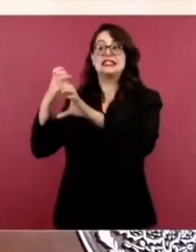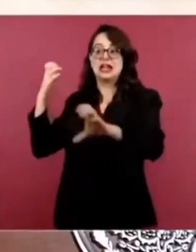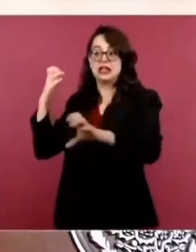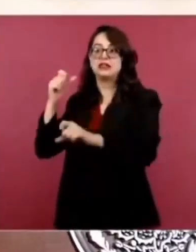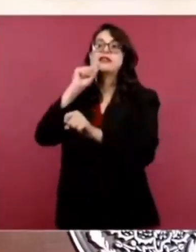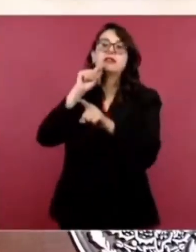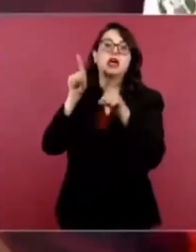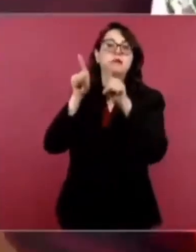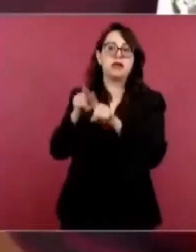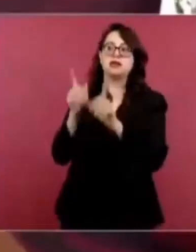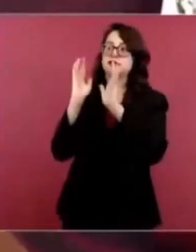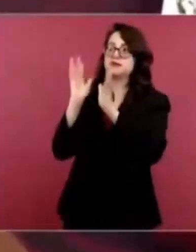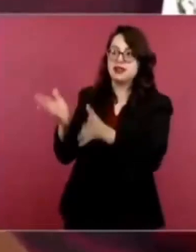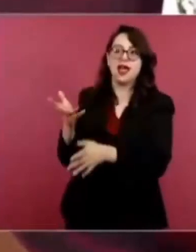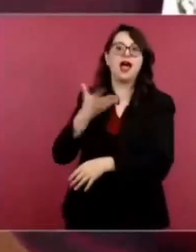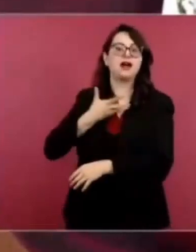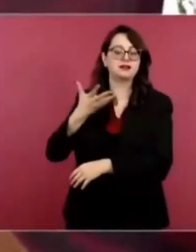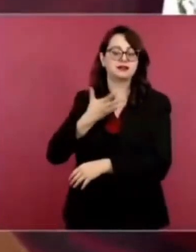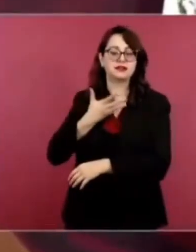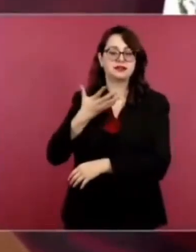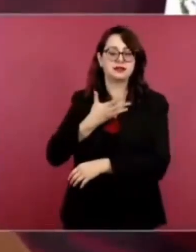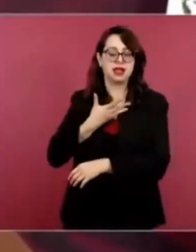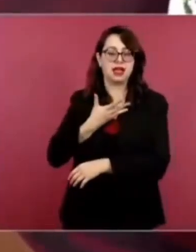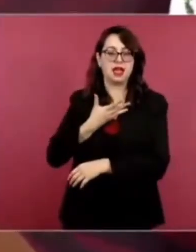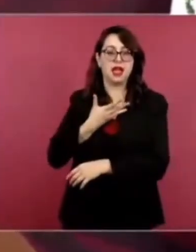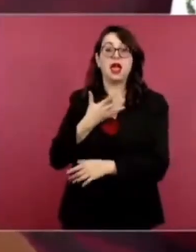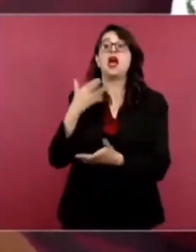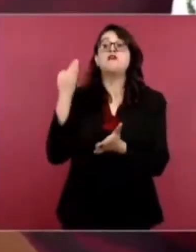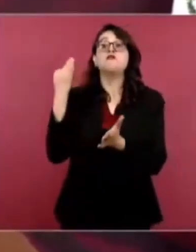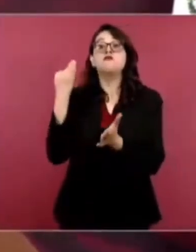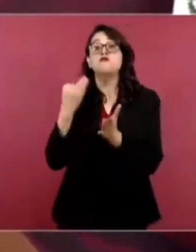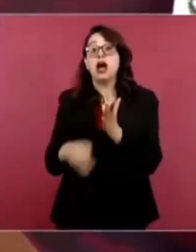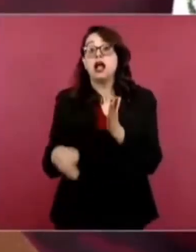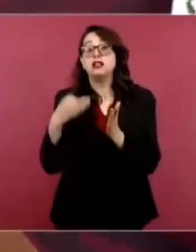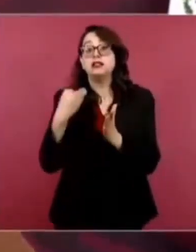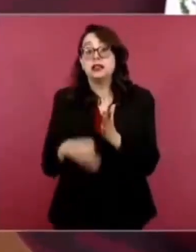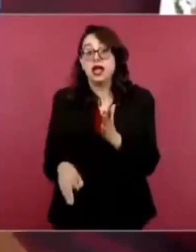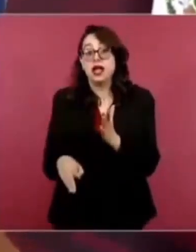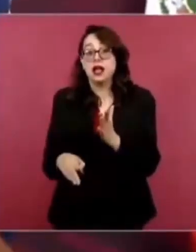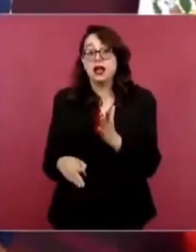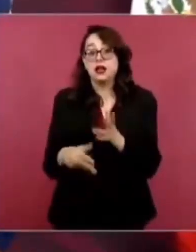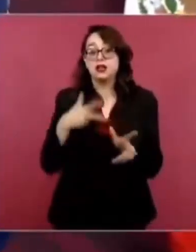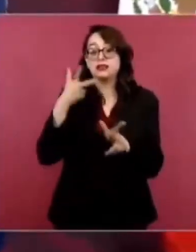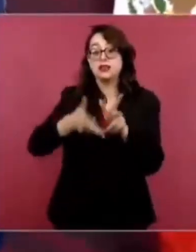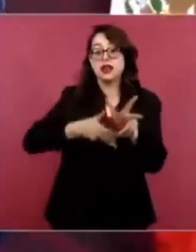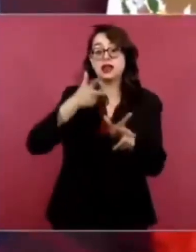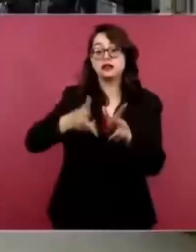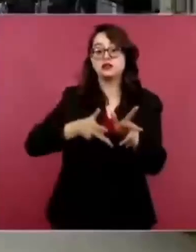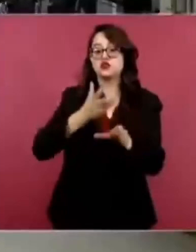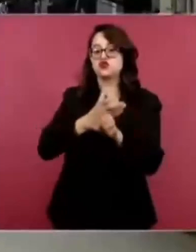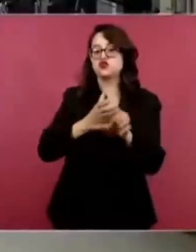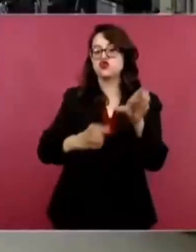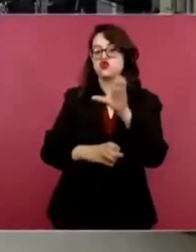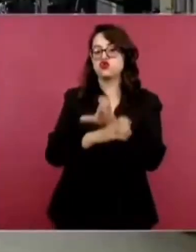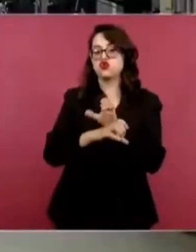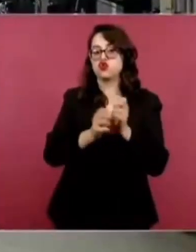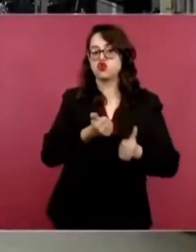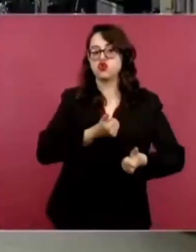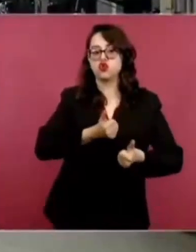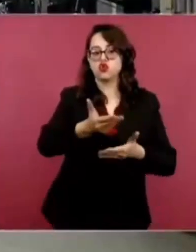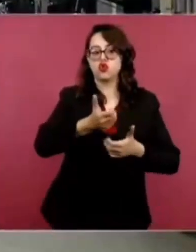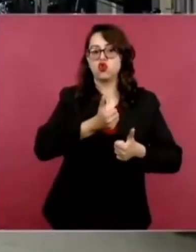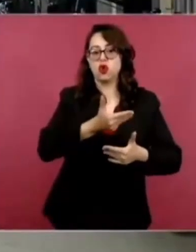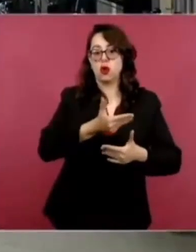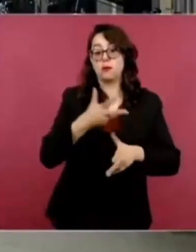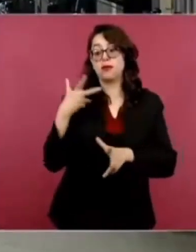por licitarse la compra de los trenes de carga para el Tren Maya. Así es,